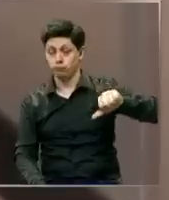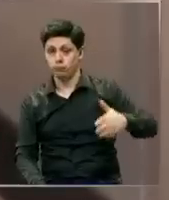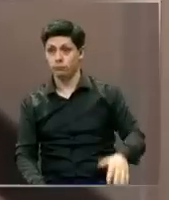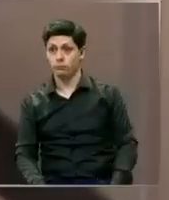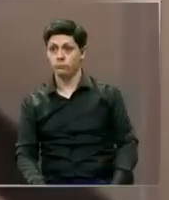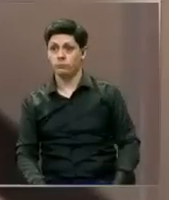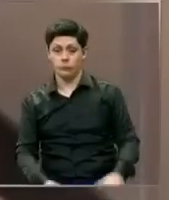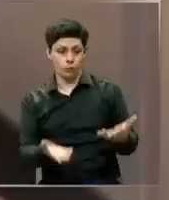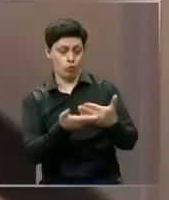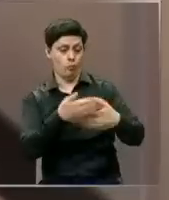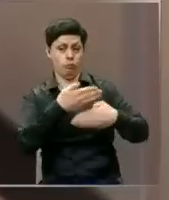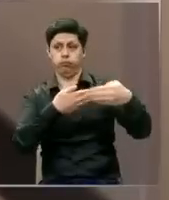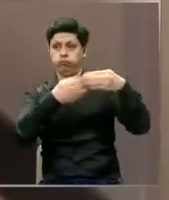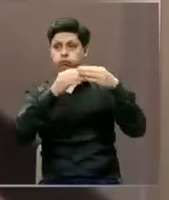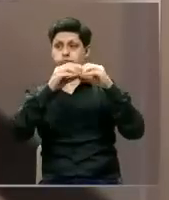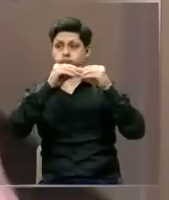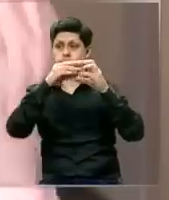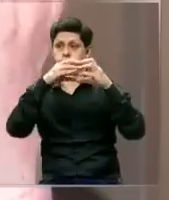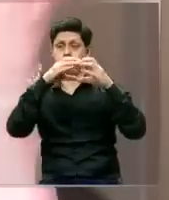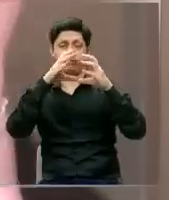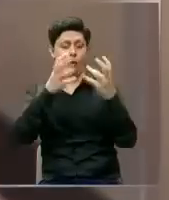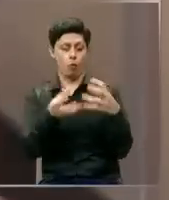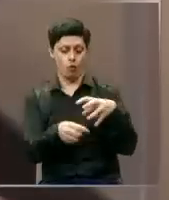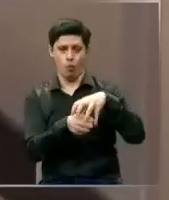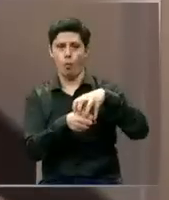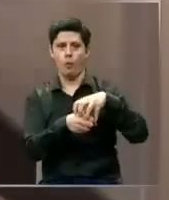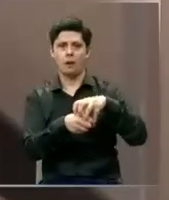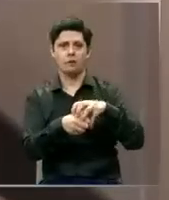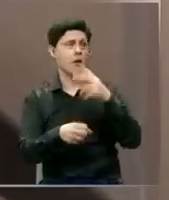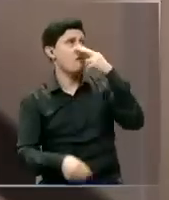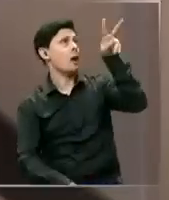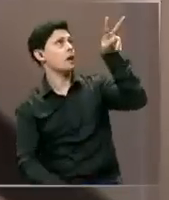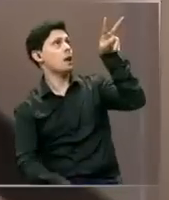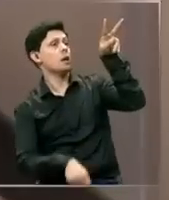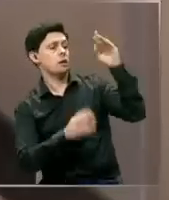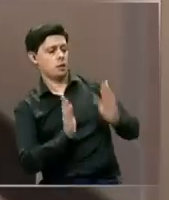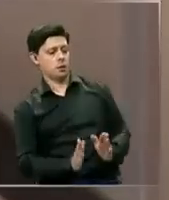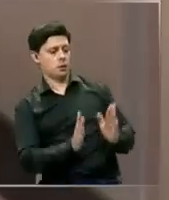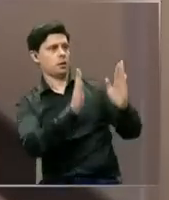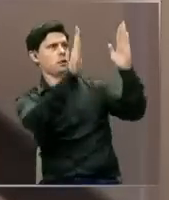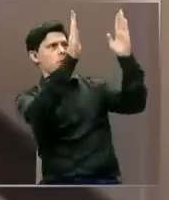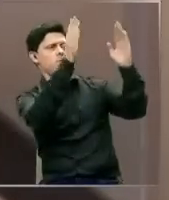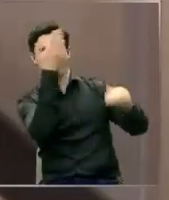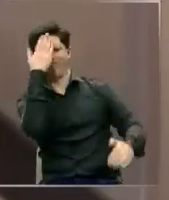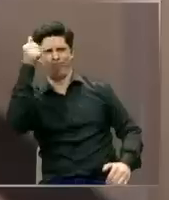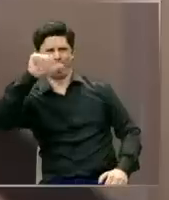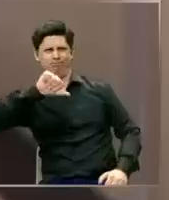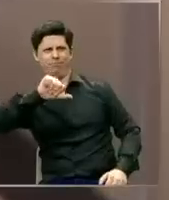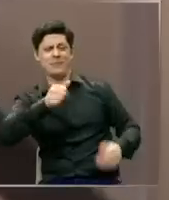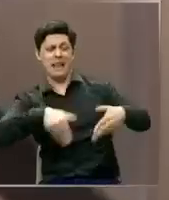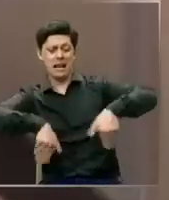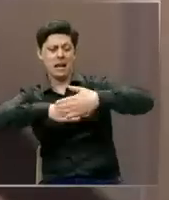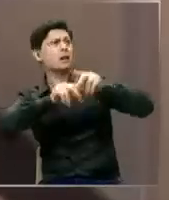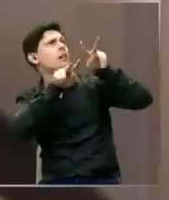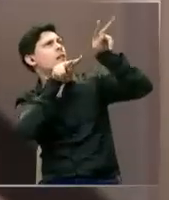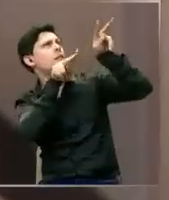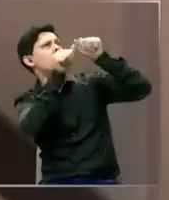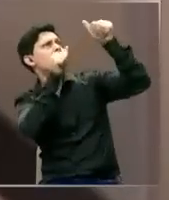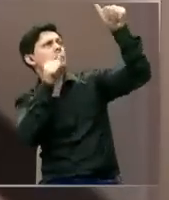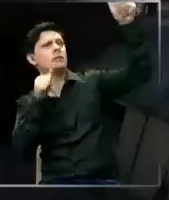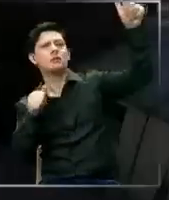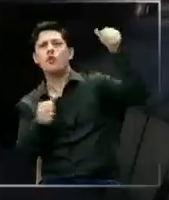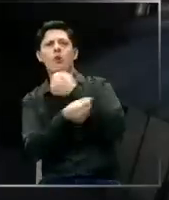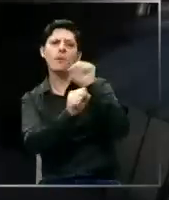media aguas de muy mala calidad lo que se ve desde la calle porque no tenemos oportunidad de entrar a los